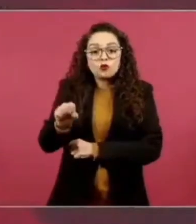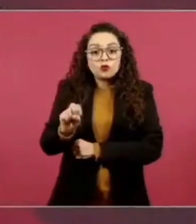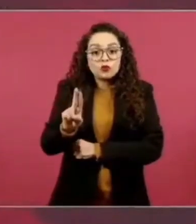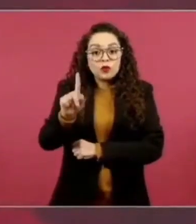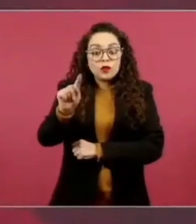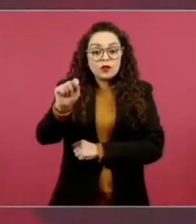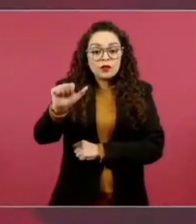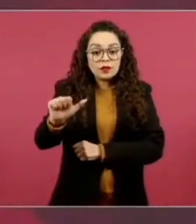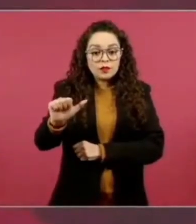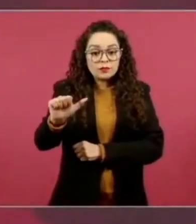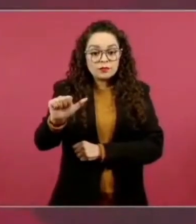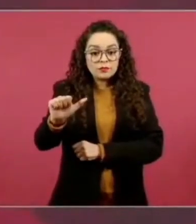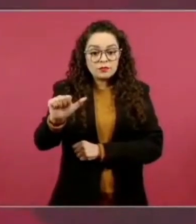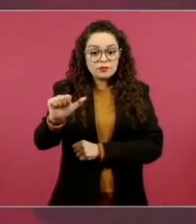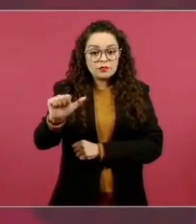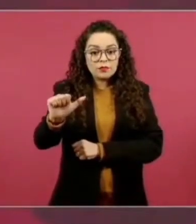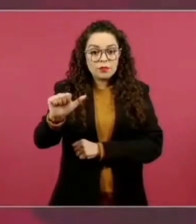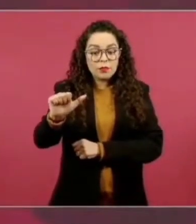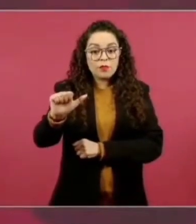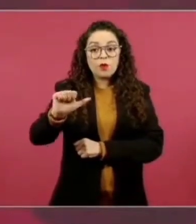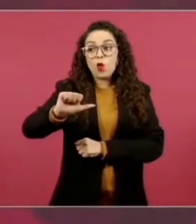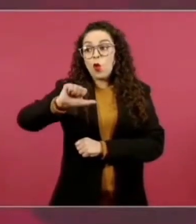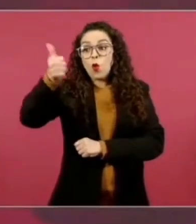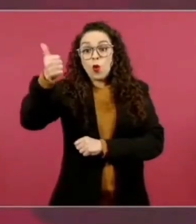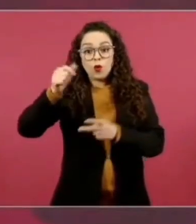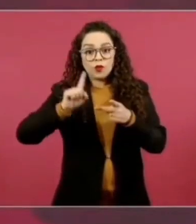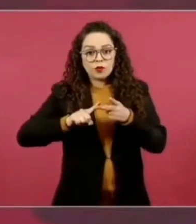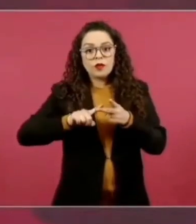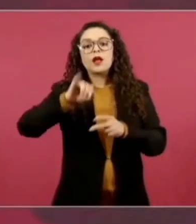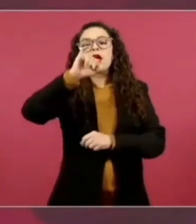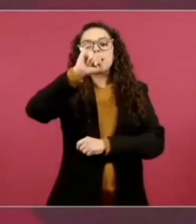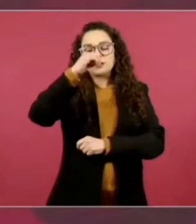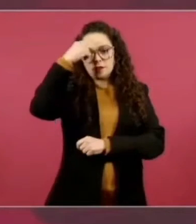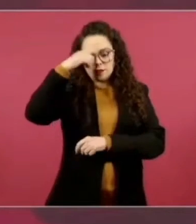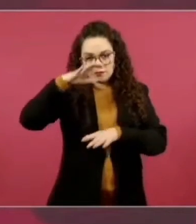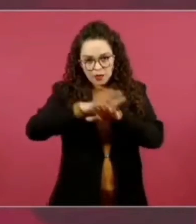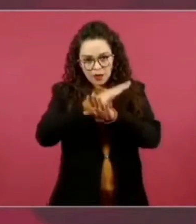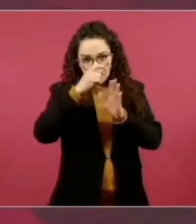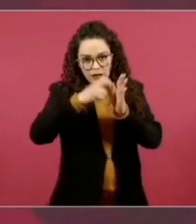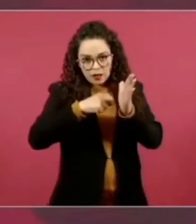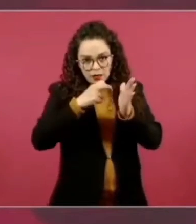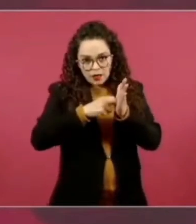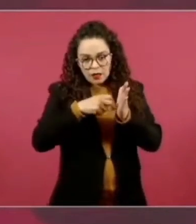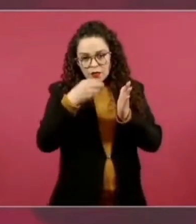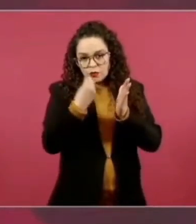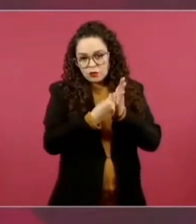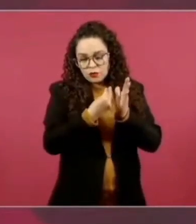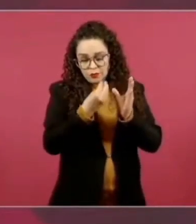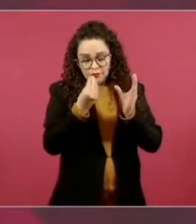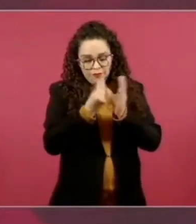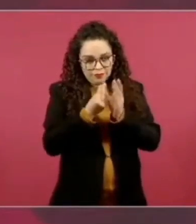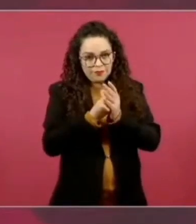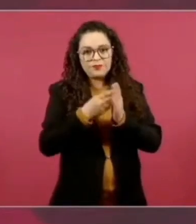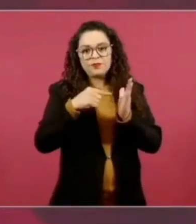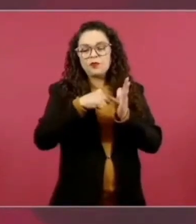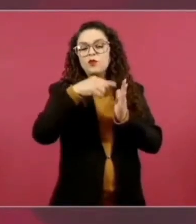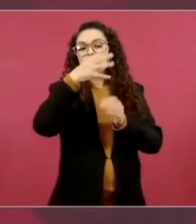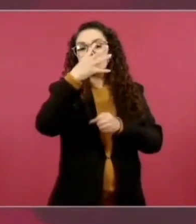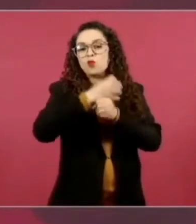es la consulta, digo, la reforma constitucional del cuarto, pero yo creo que